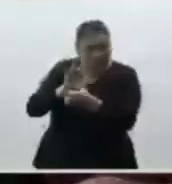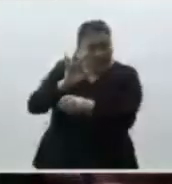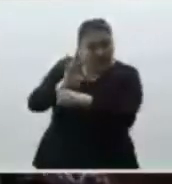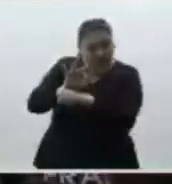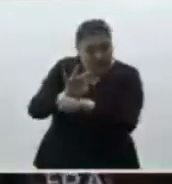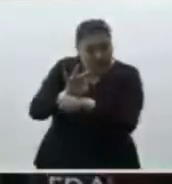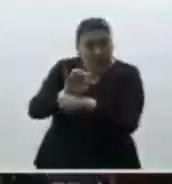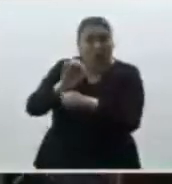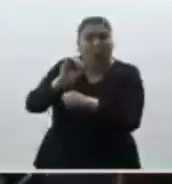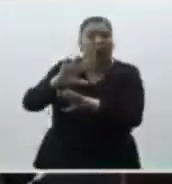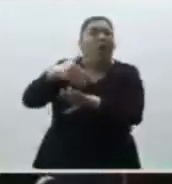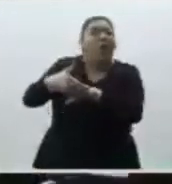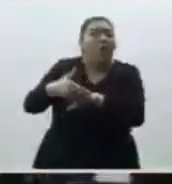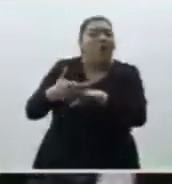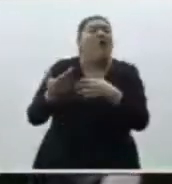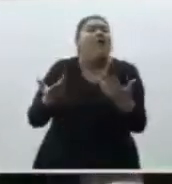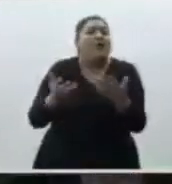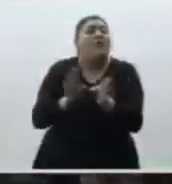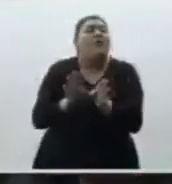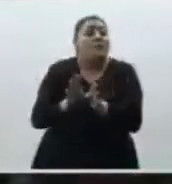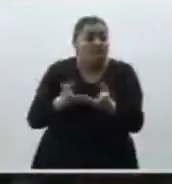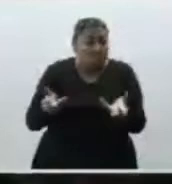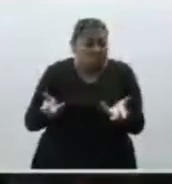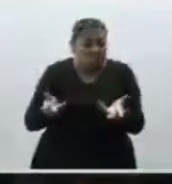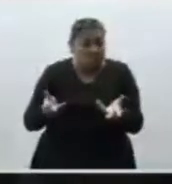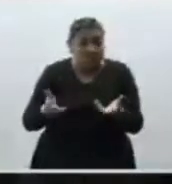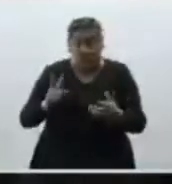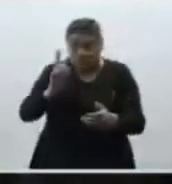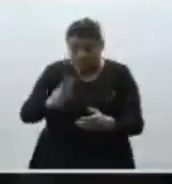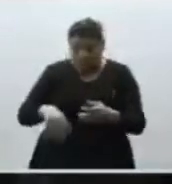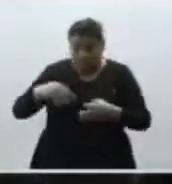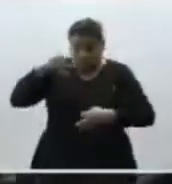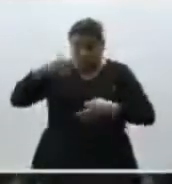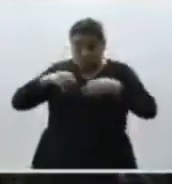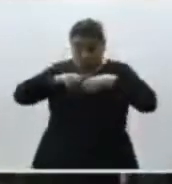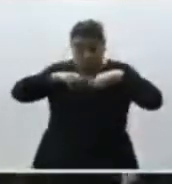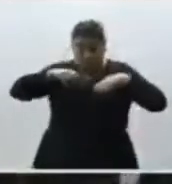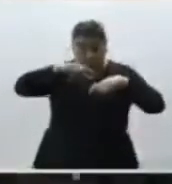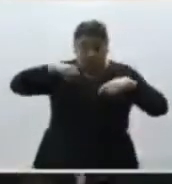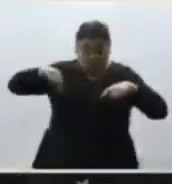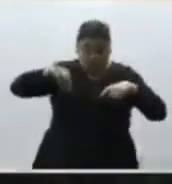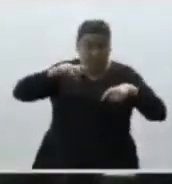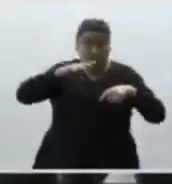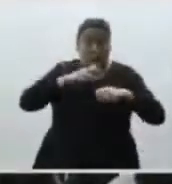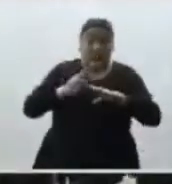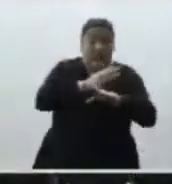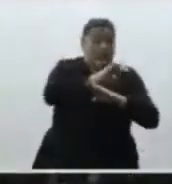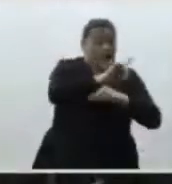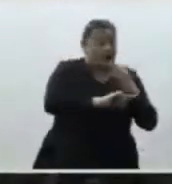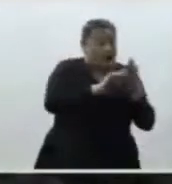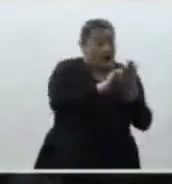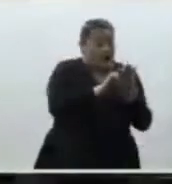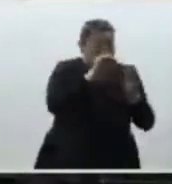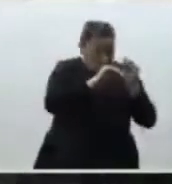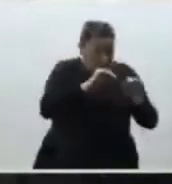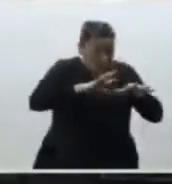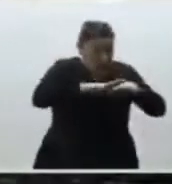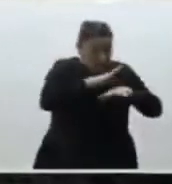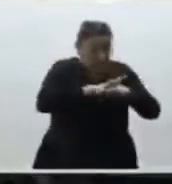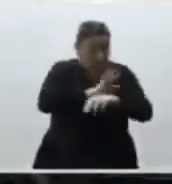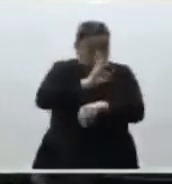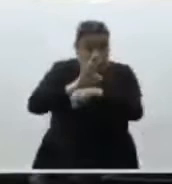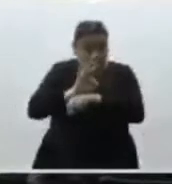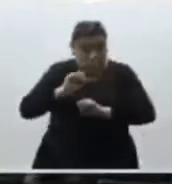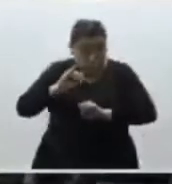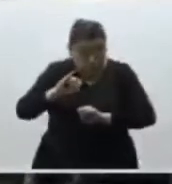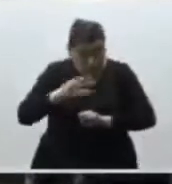consolidación de una verdadera cultura democrática? ¿Han logrado su cometido las diversas reformas electorales en el país? ¿Se